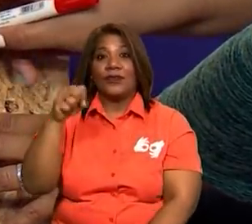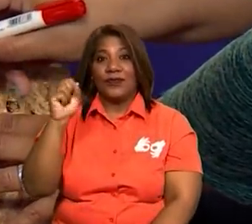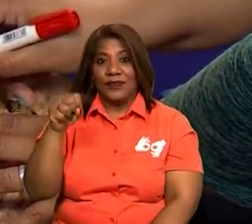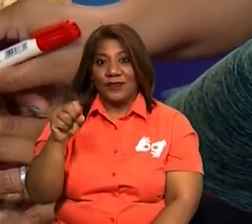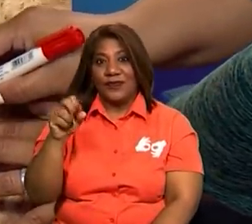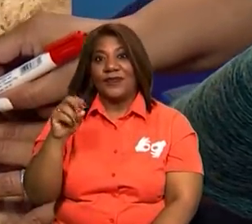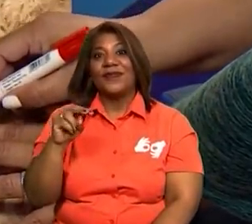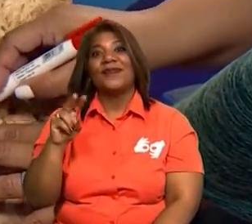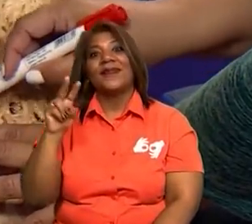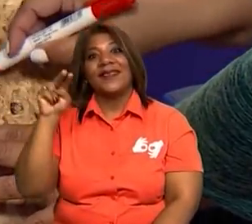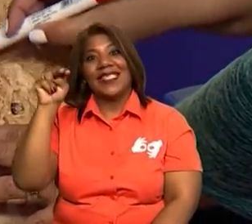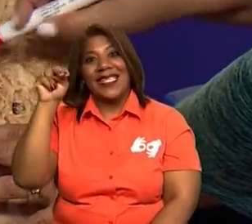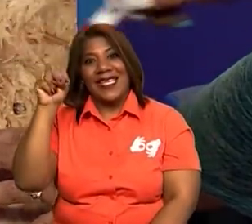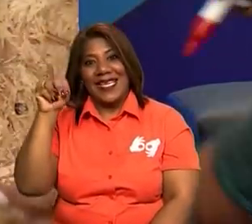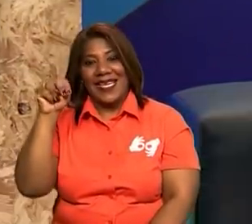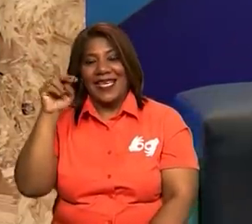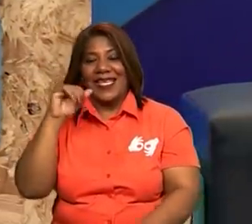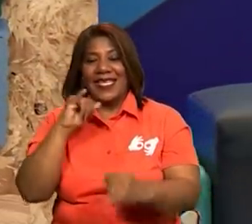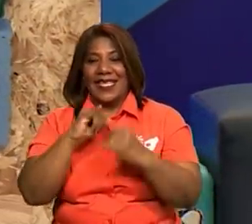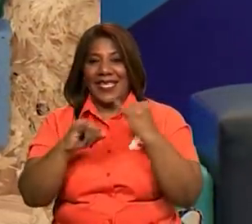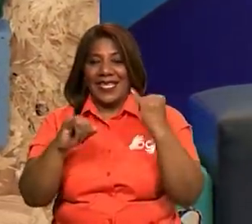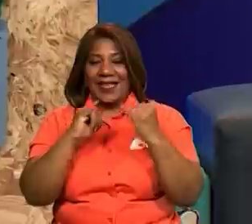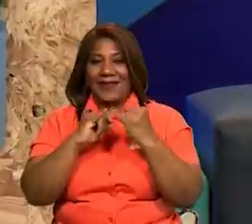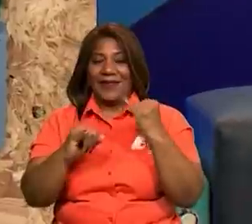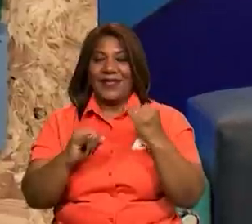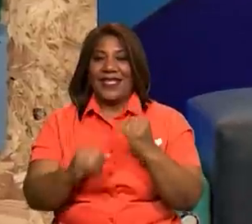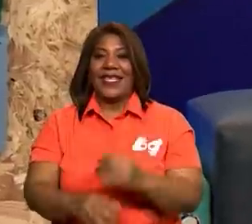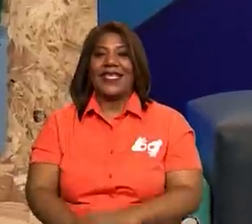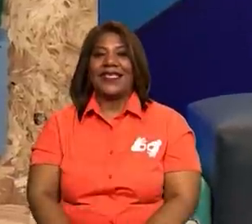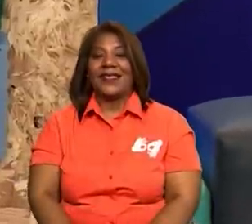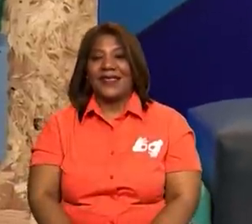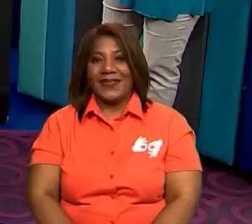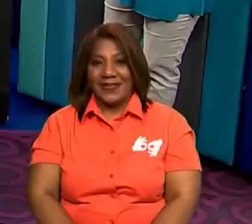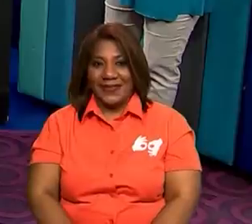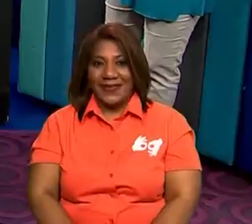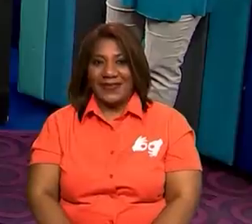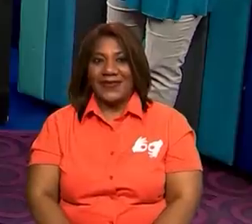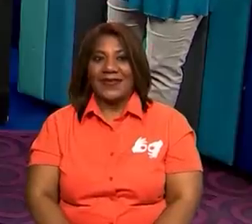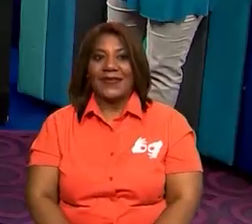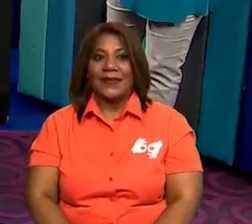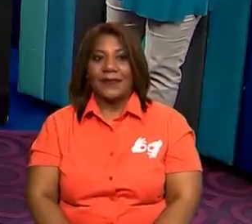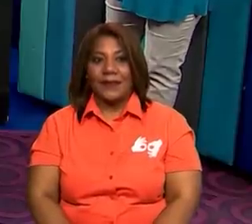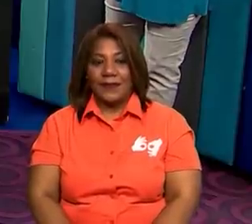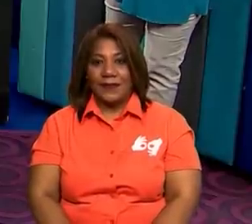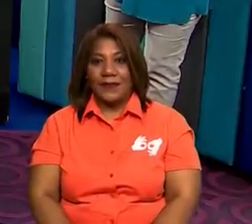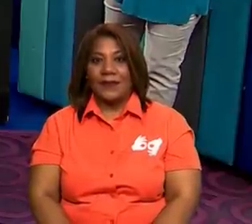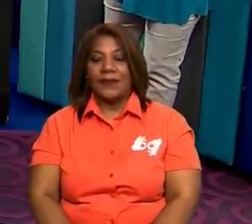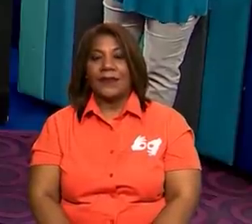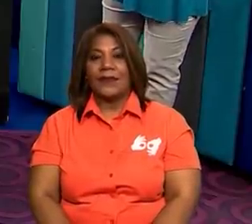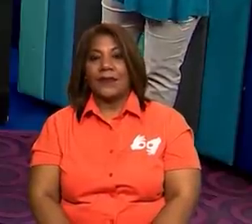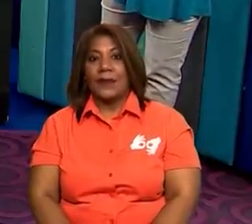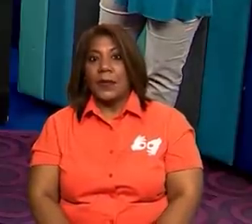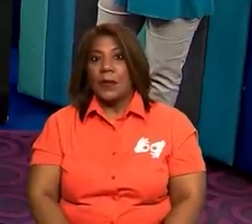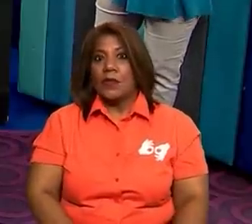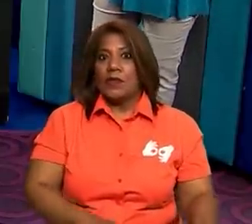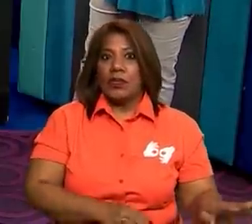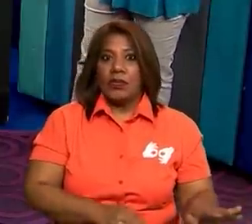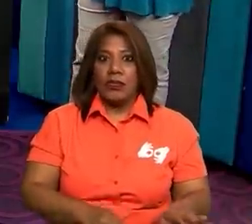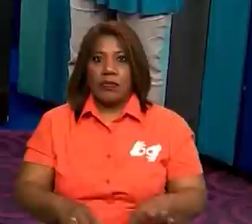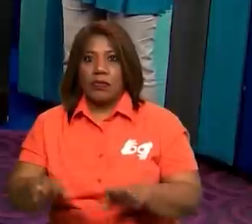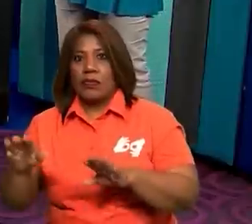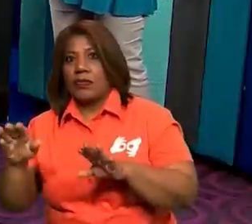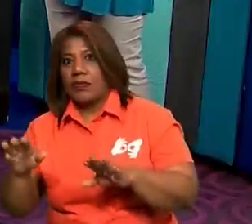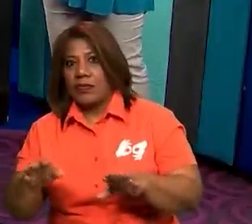Muy bien. Al final, recuerden, vamos a observar y a escuchar patín.